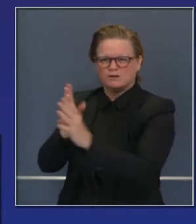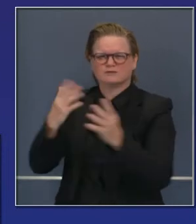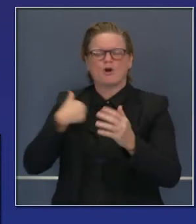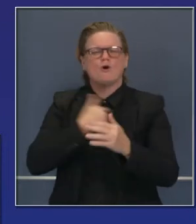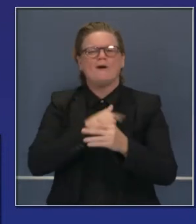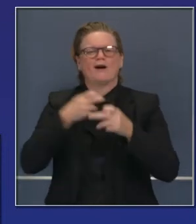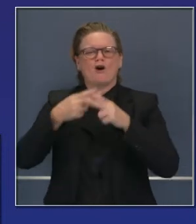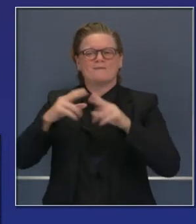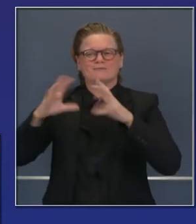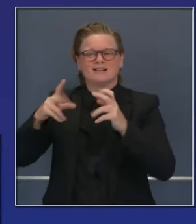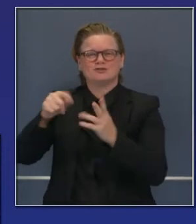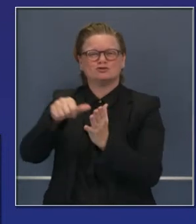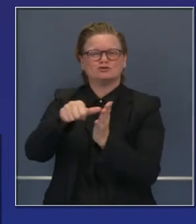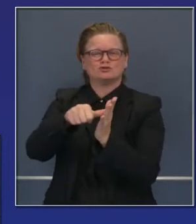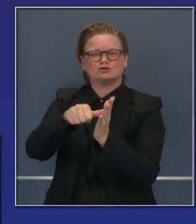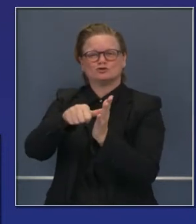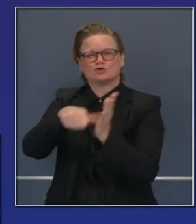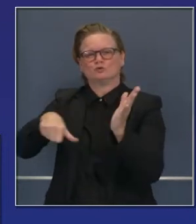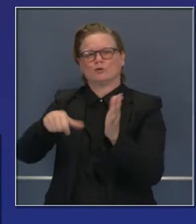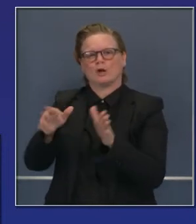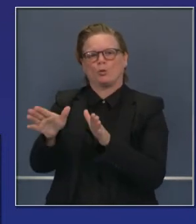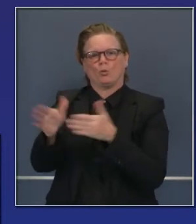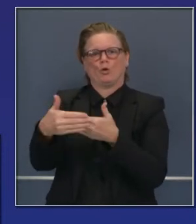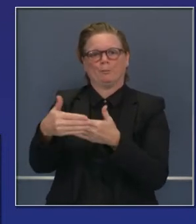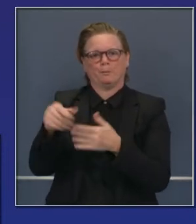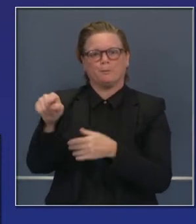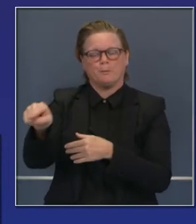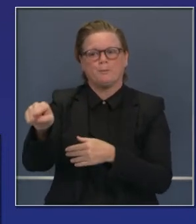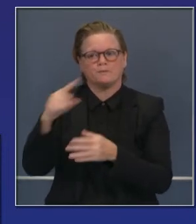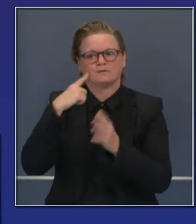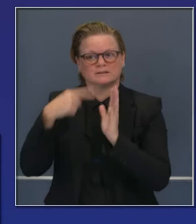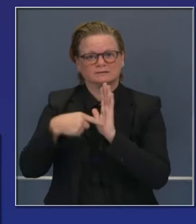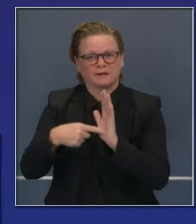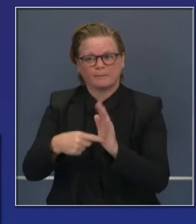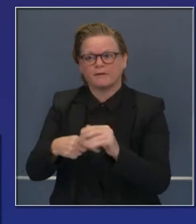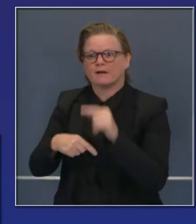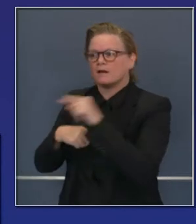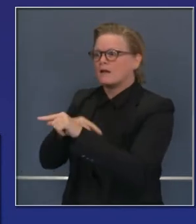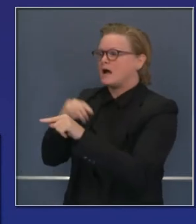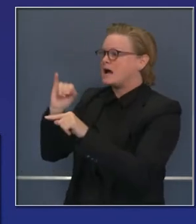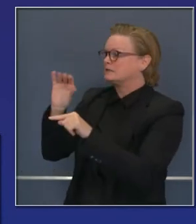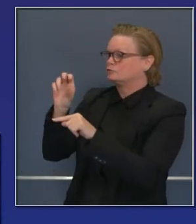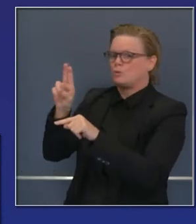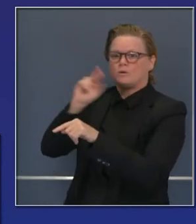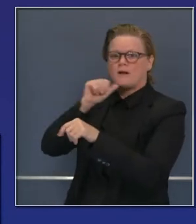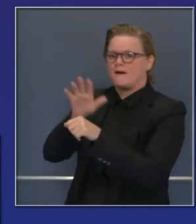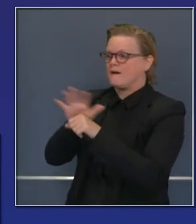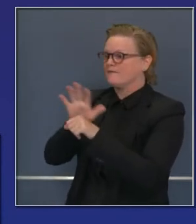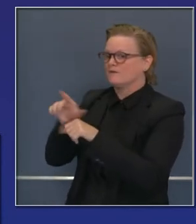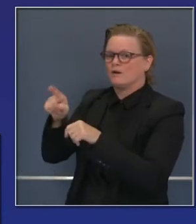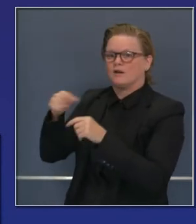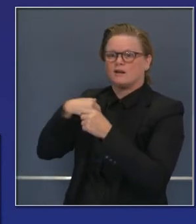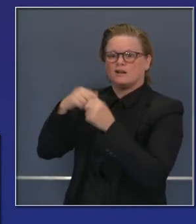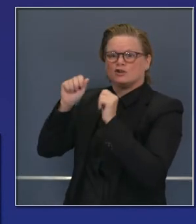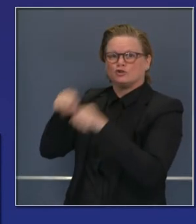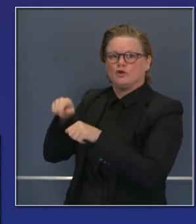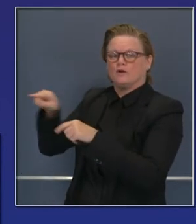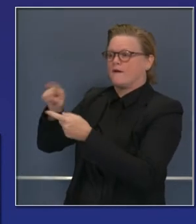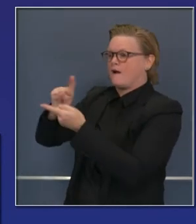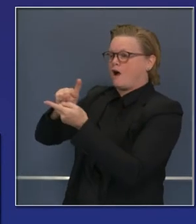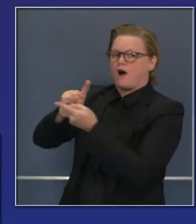unidades de cuidados intensivos, pero ahorita eso es lo que nos preocupa precisamente. El gobernador mencionó que el número de